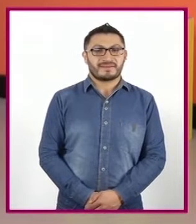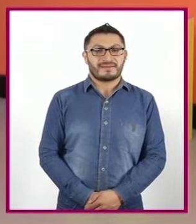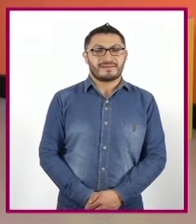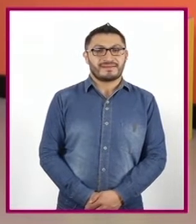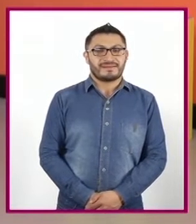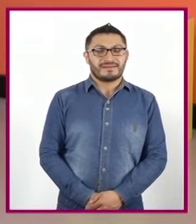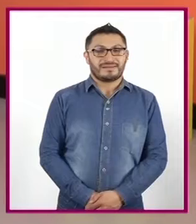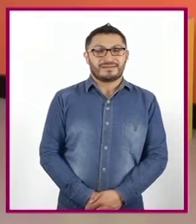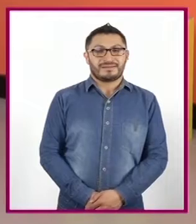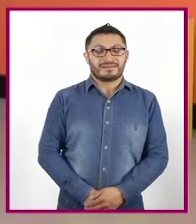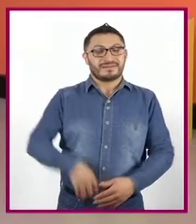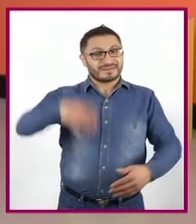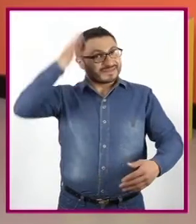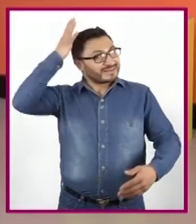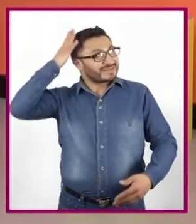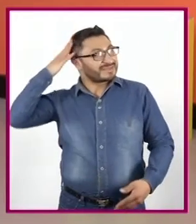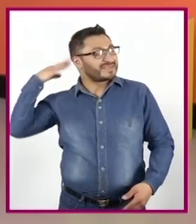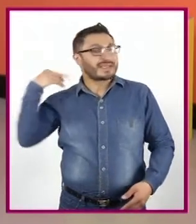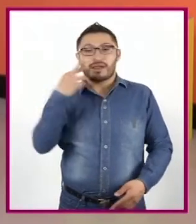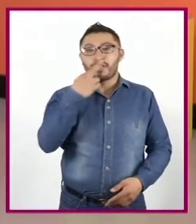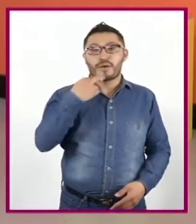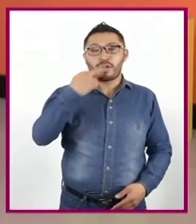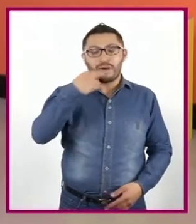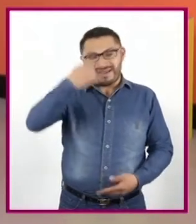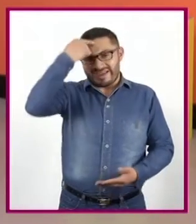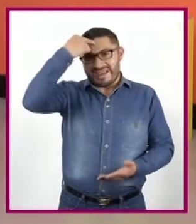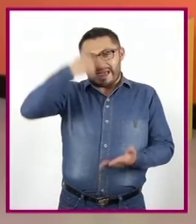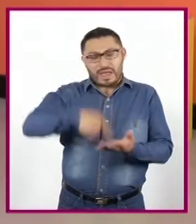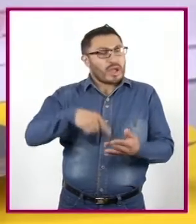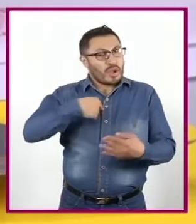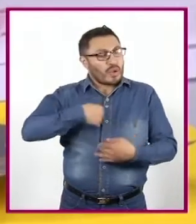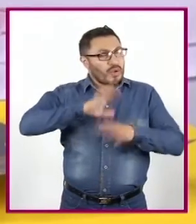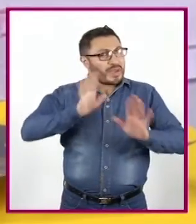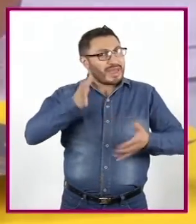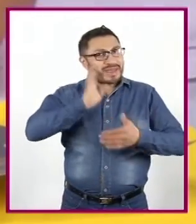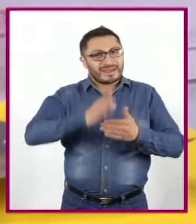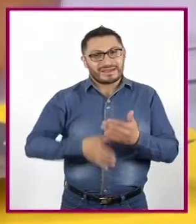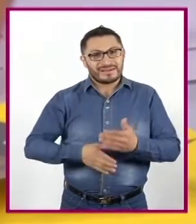Y ya, su cabello rojo Y creo que yo termino